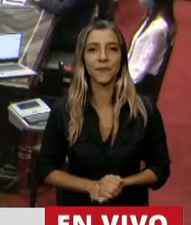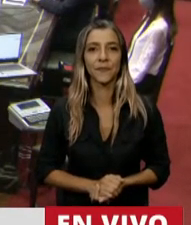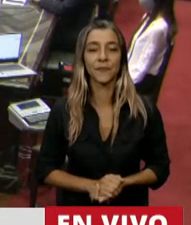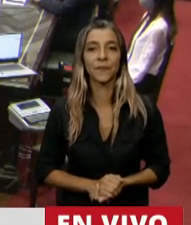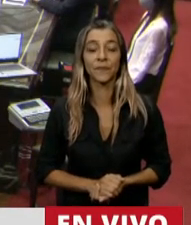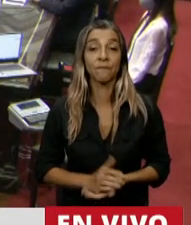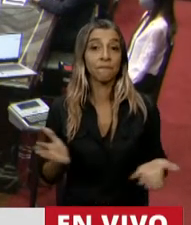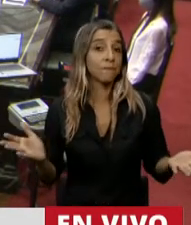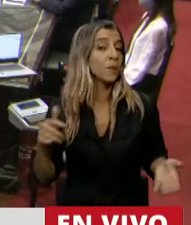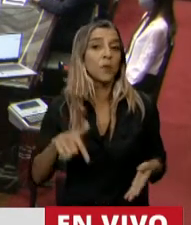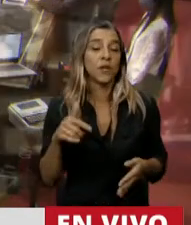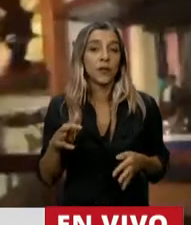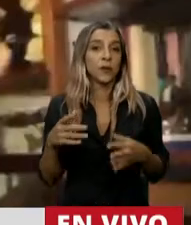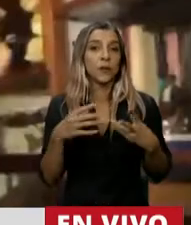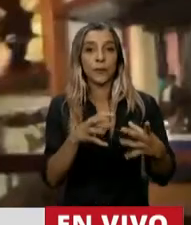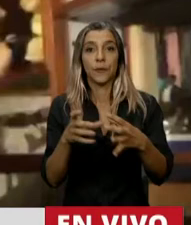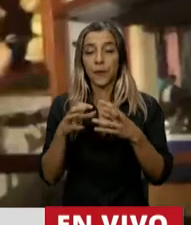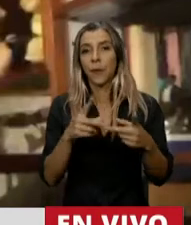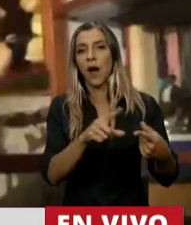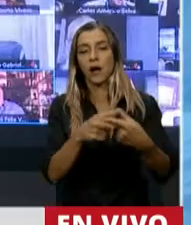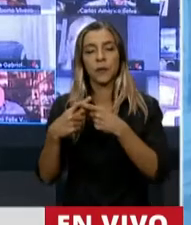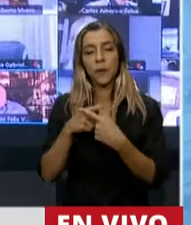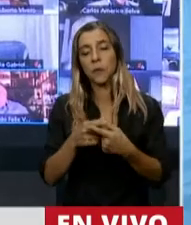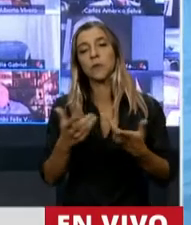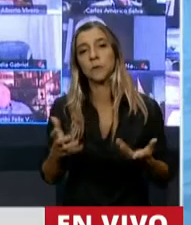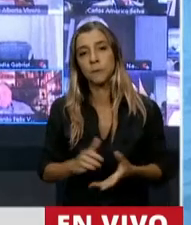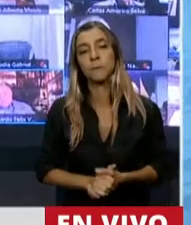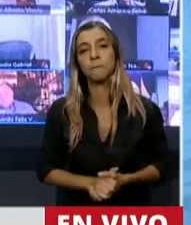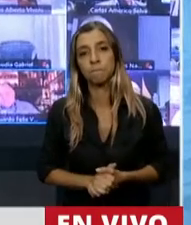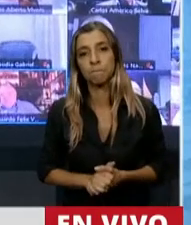Uno en estas discusiones, en estas conversaciones puede mirar...